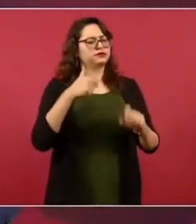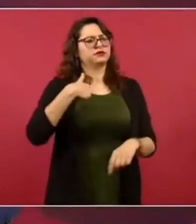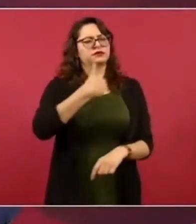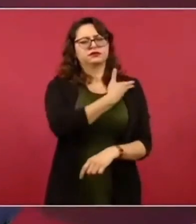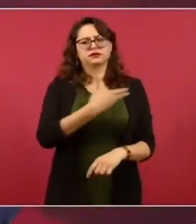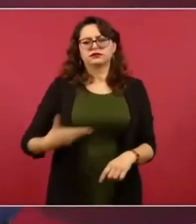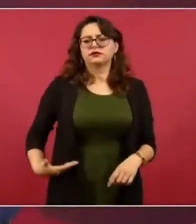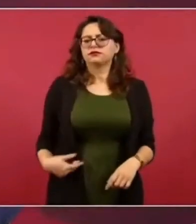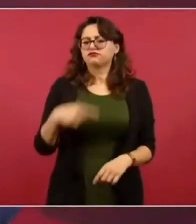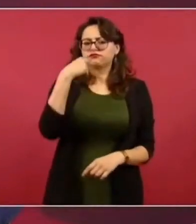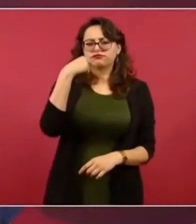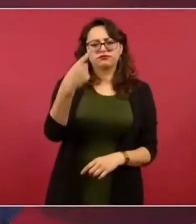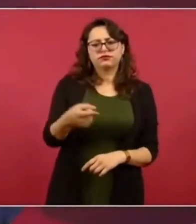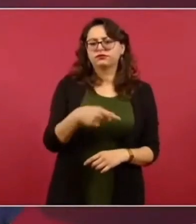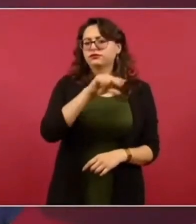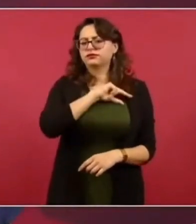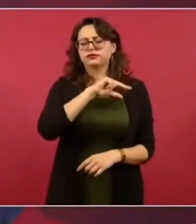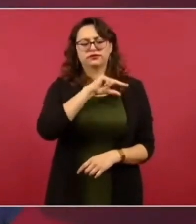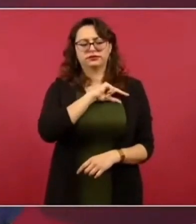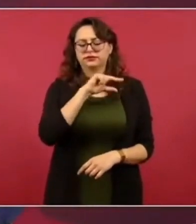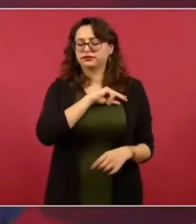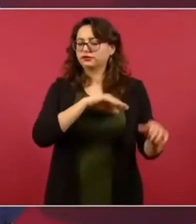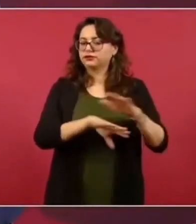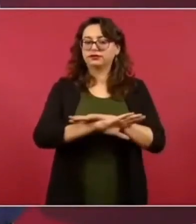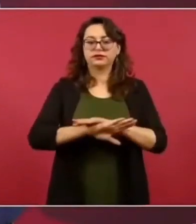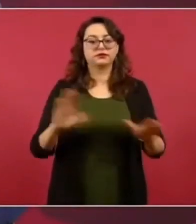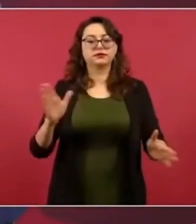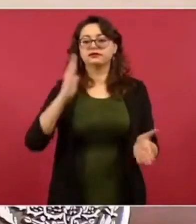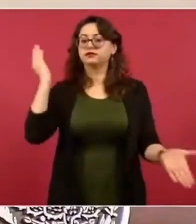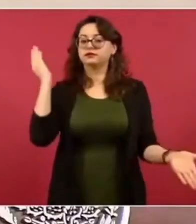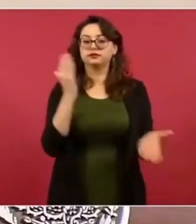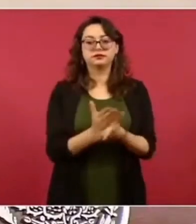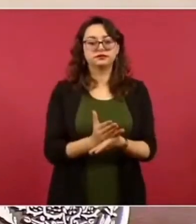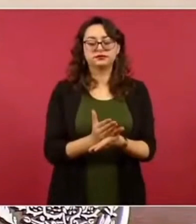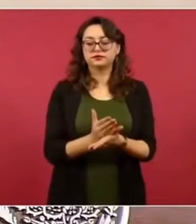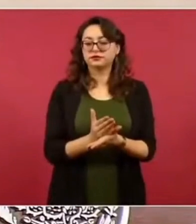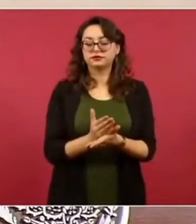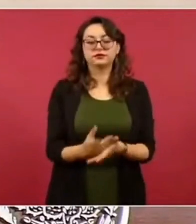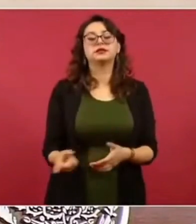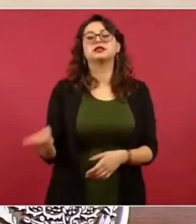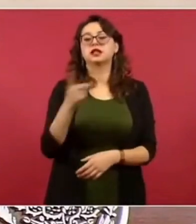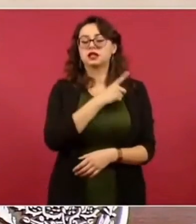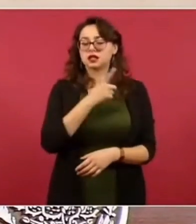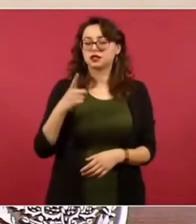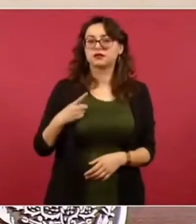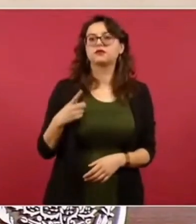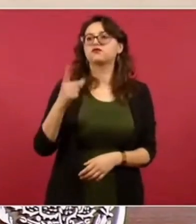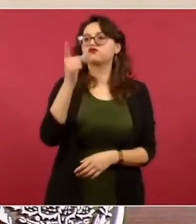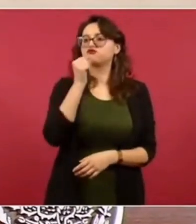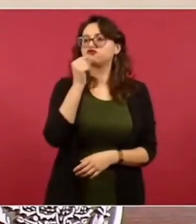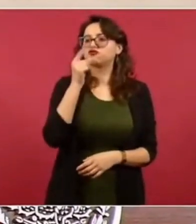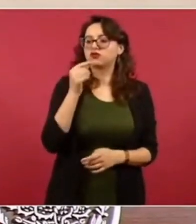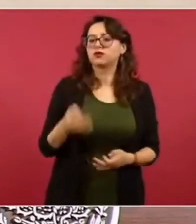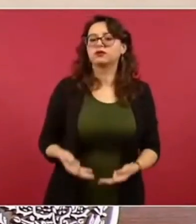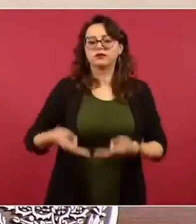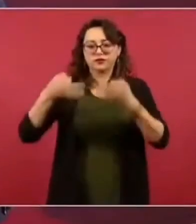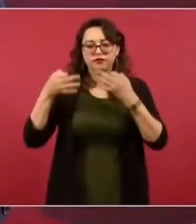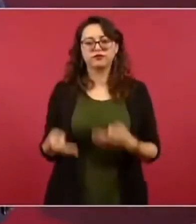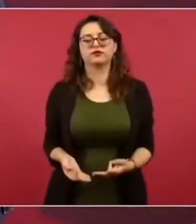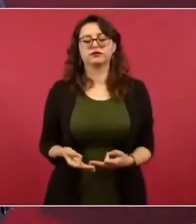utilizar estas policías privadas. Vamos a tener, ¿sí?, un servicio